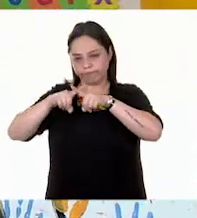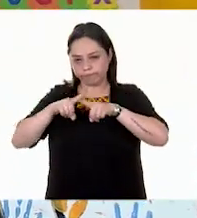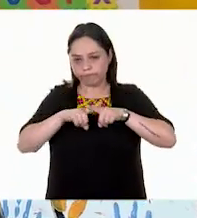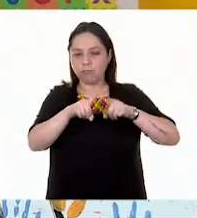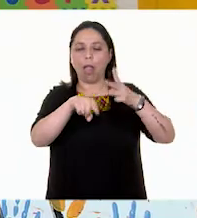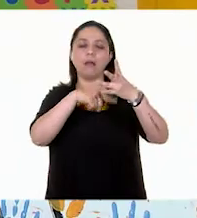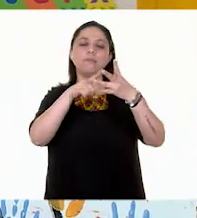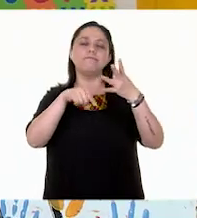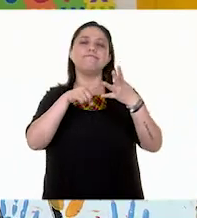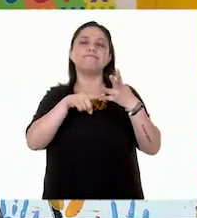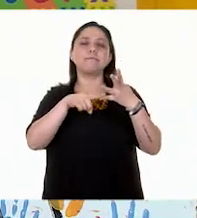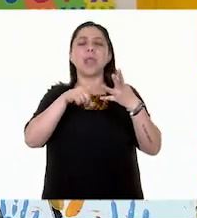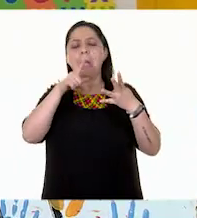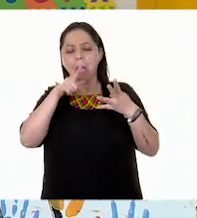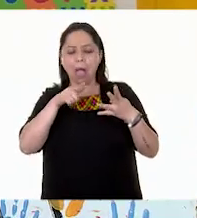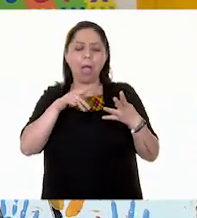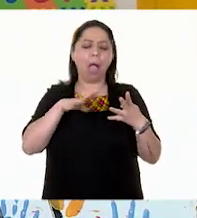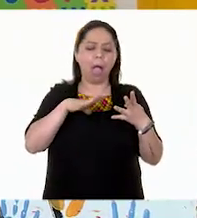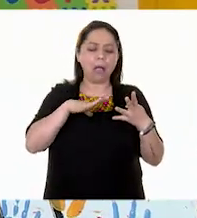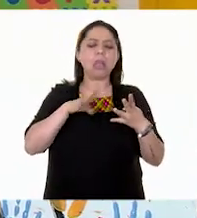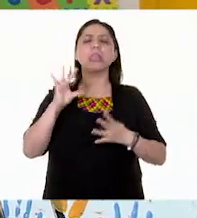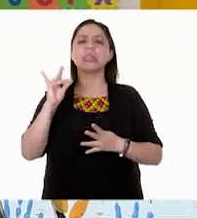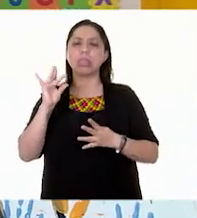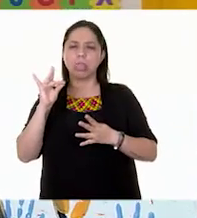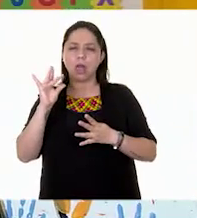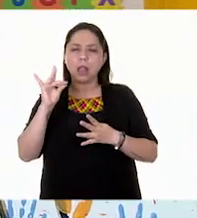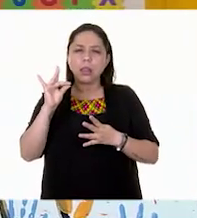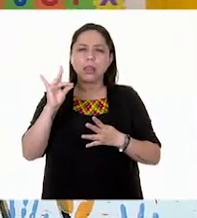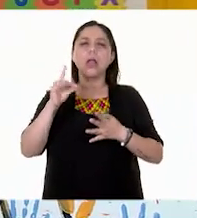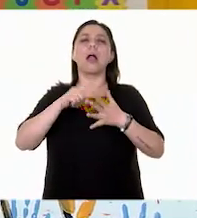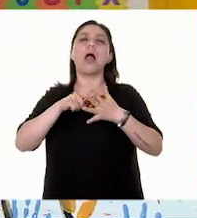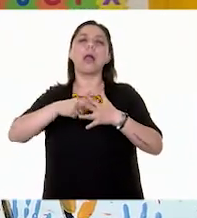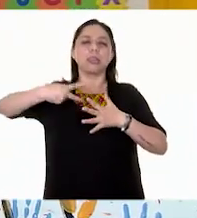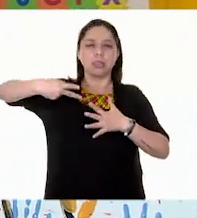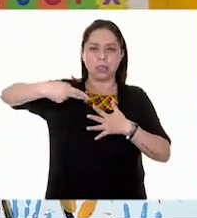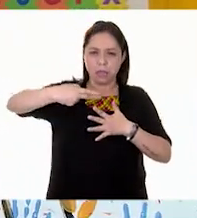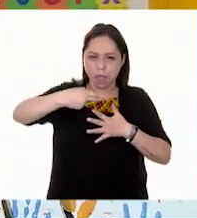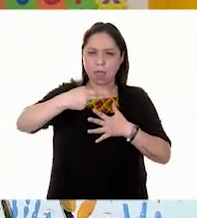Tenemos pegamento. Tenemos tijeras.